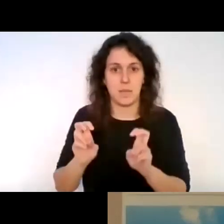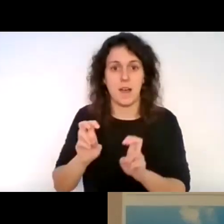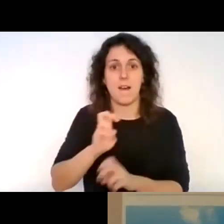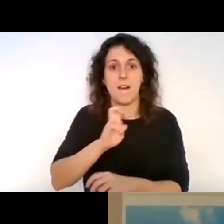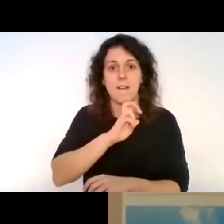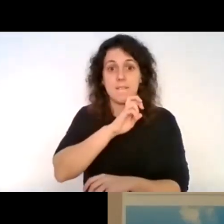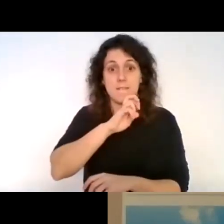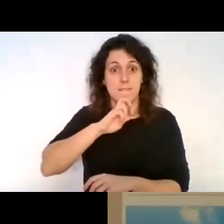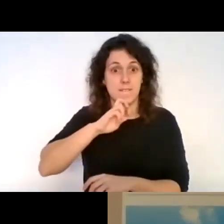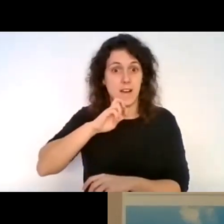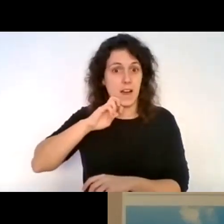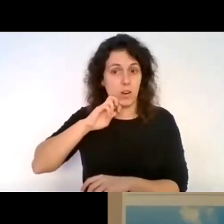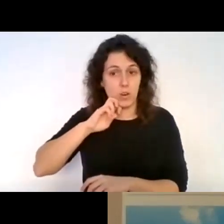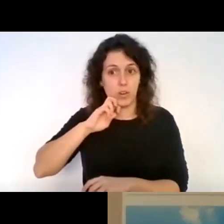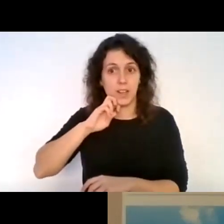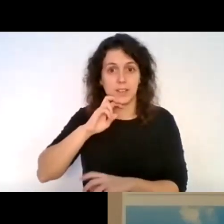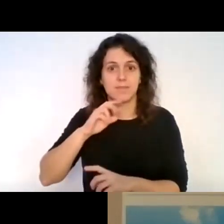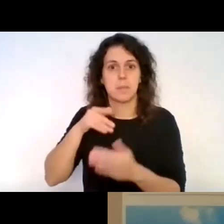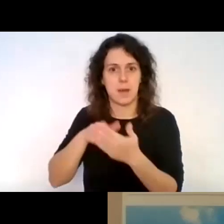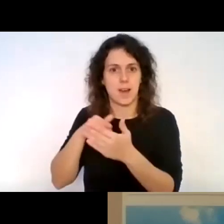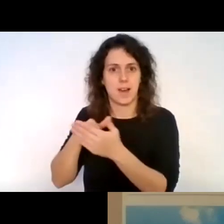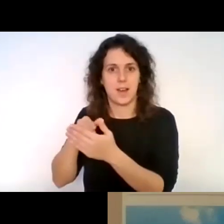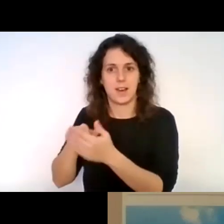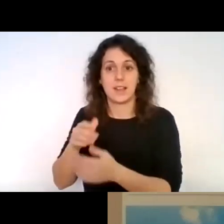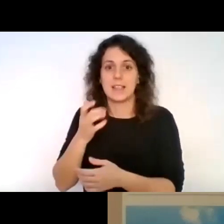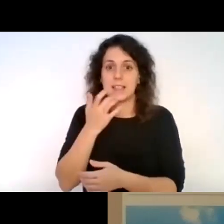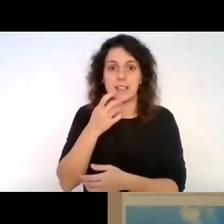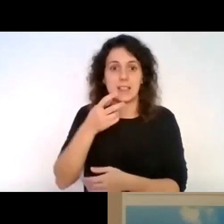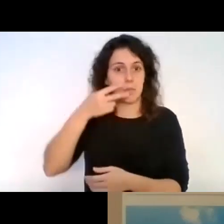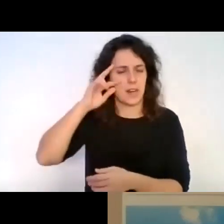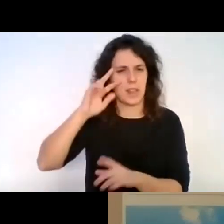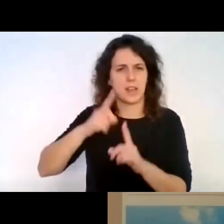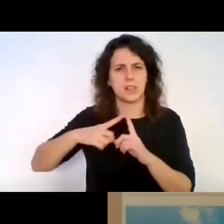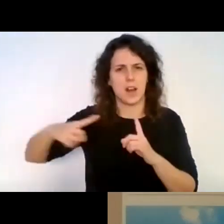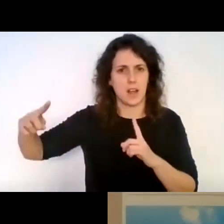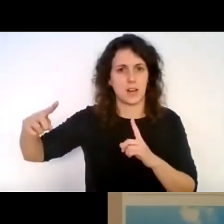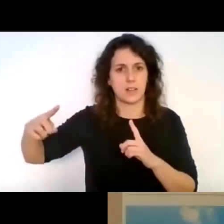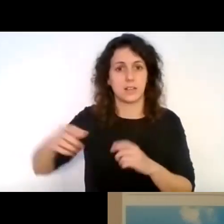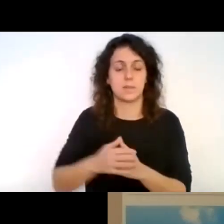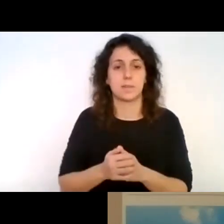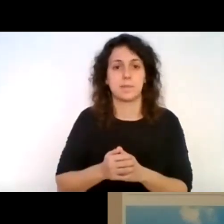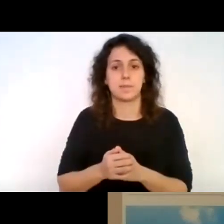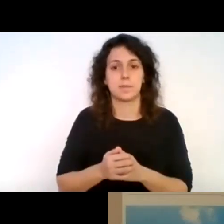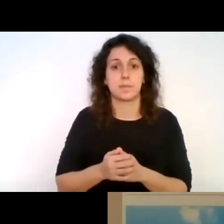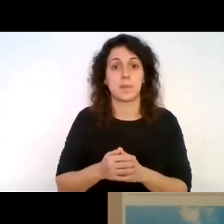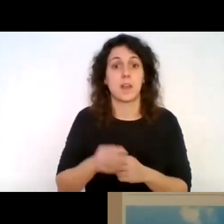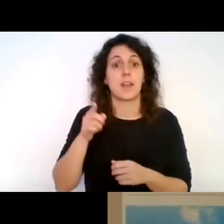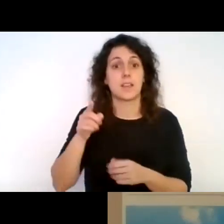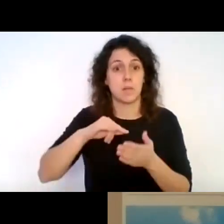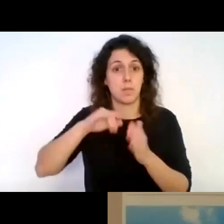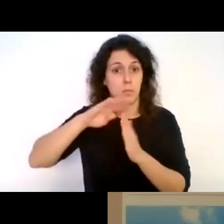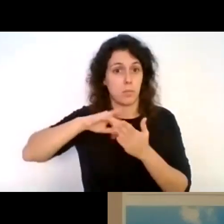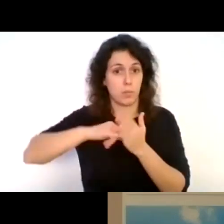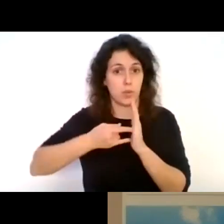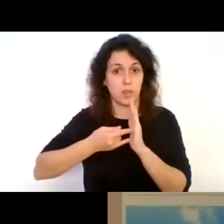los tours es siempre una traba, ¿cierto? Y más cuando son experiencias tan largas. Lo bonito de ese proyecto U-Turn, por